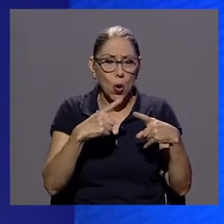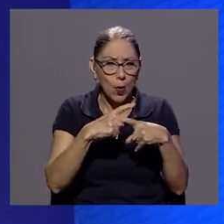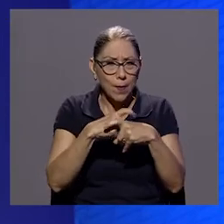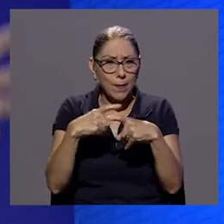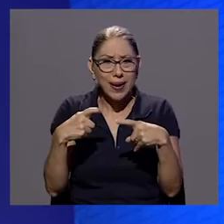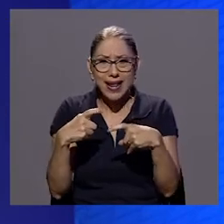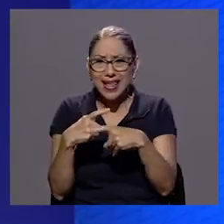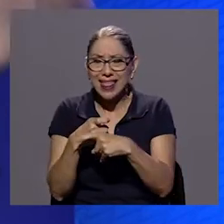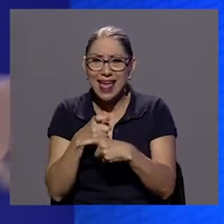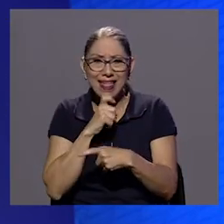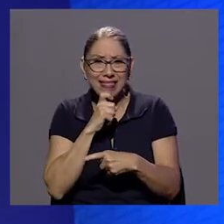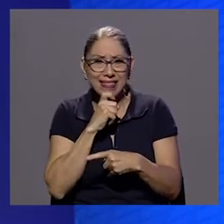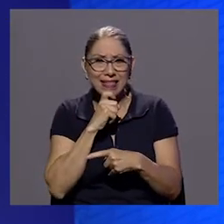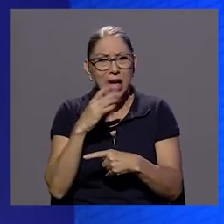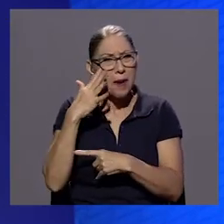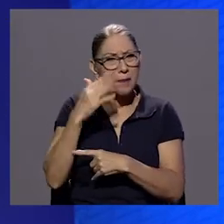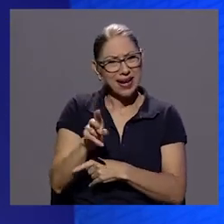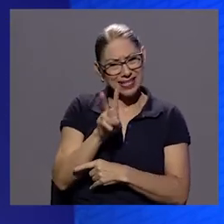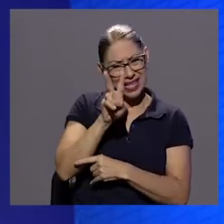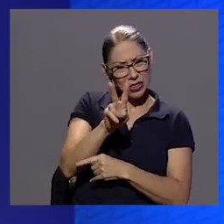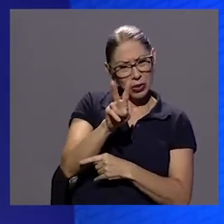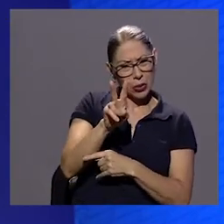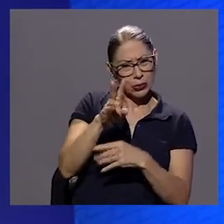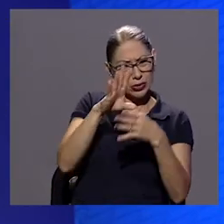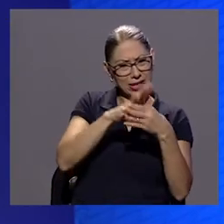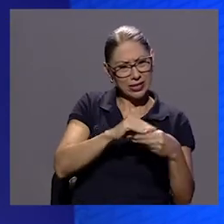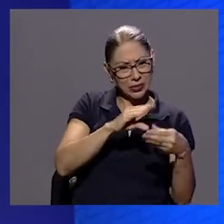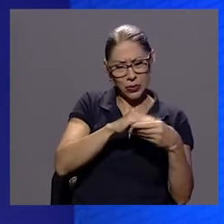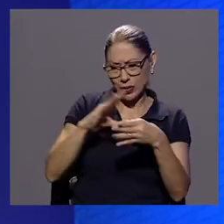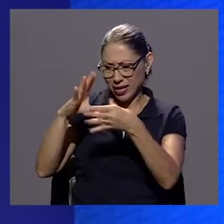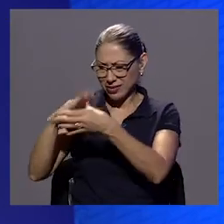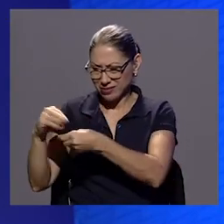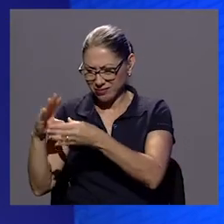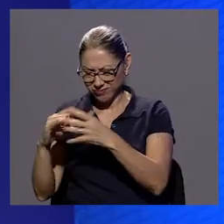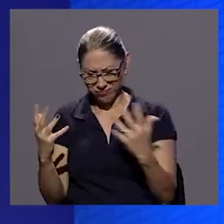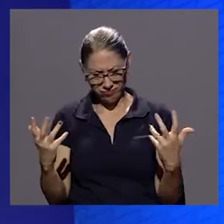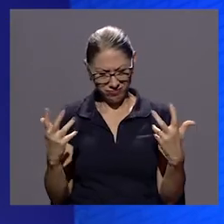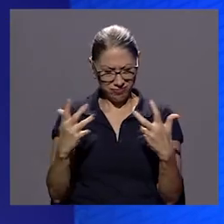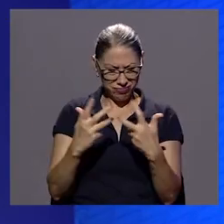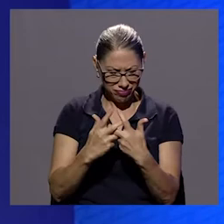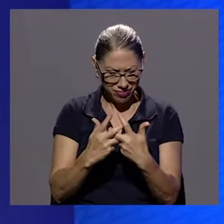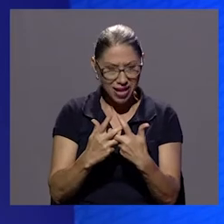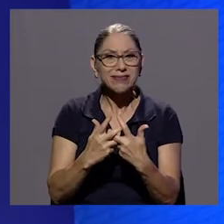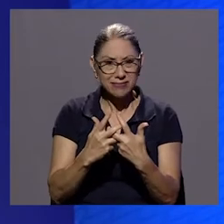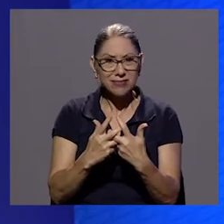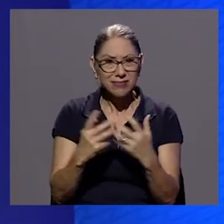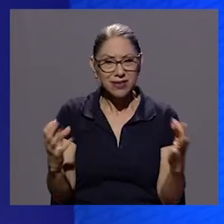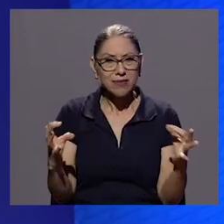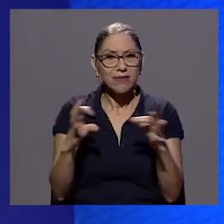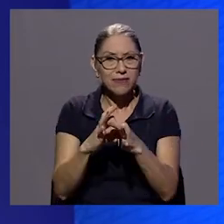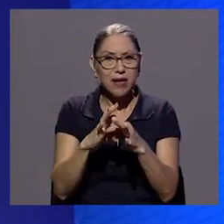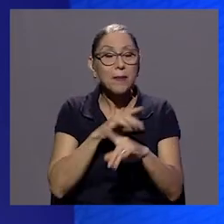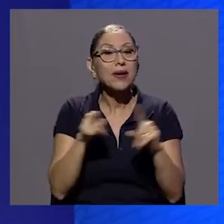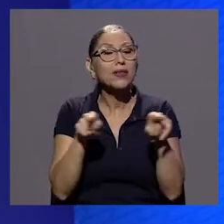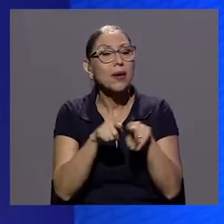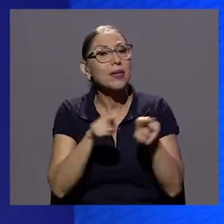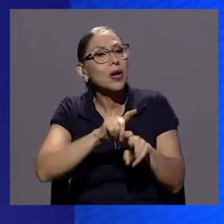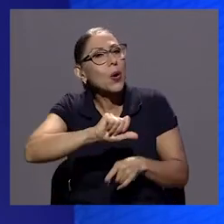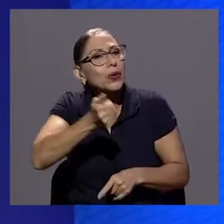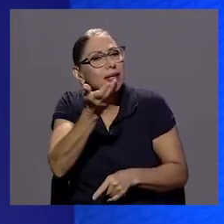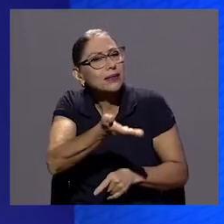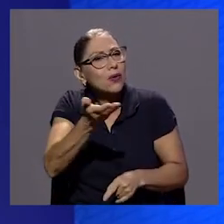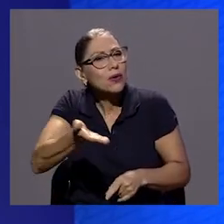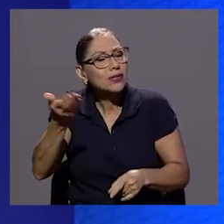que parece que no tienen relación pero que sí la tienen y del montaje hay otros valores de producción que vale la pena mencionar ¿verdad?